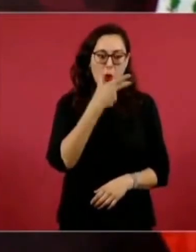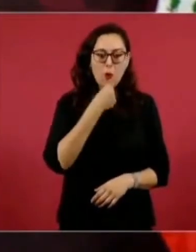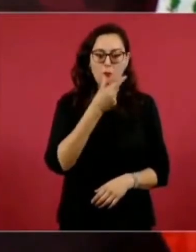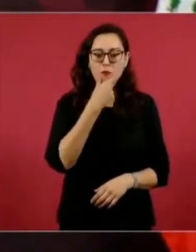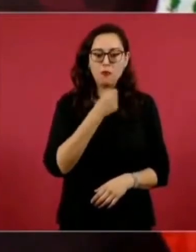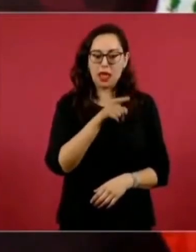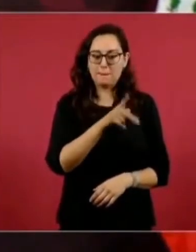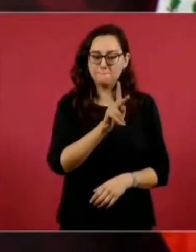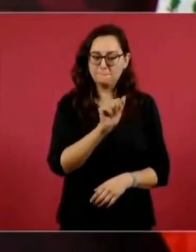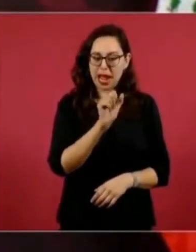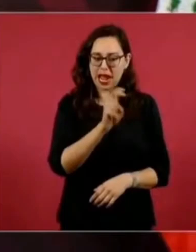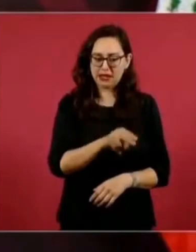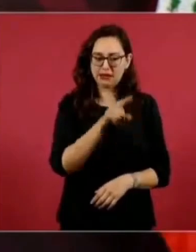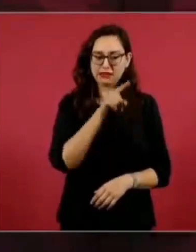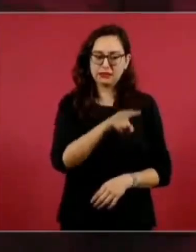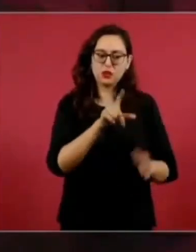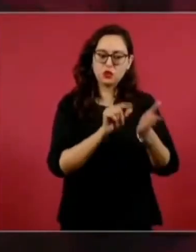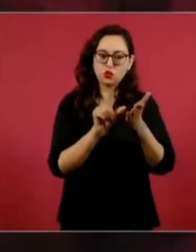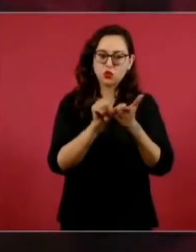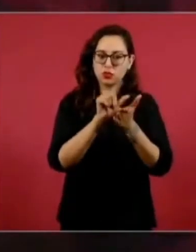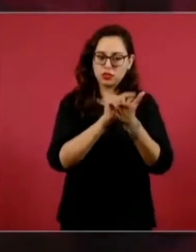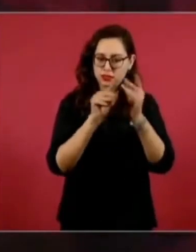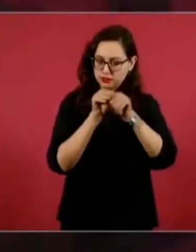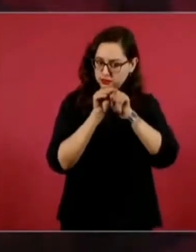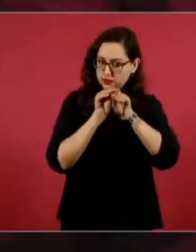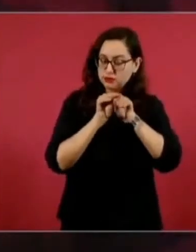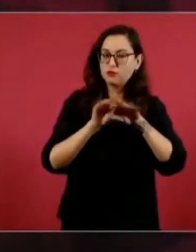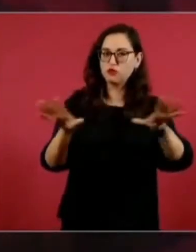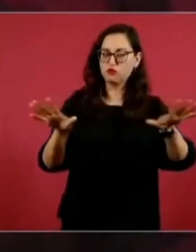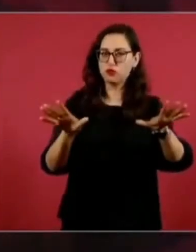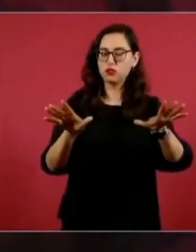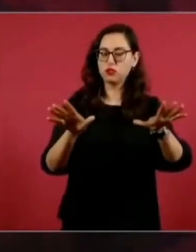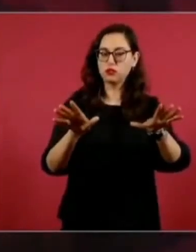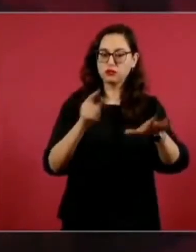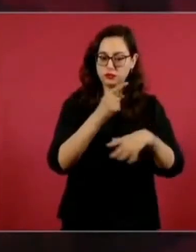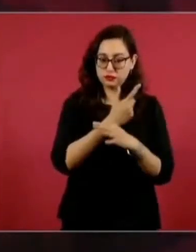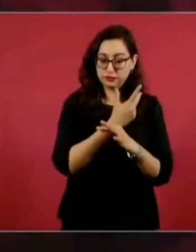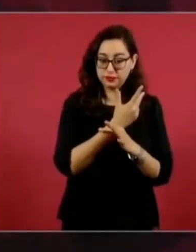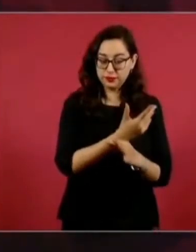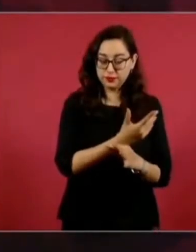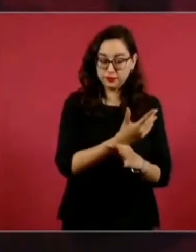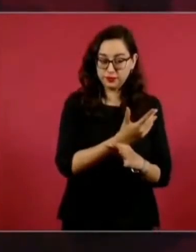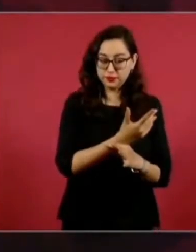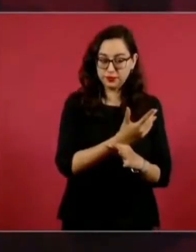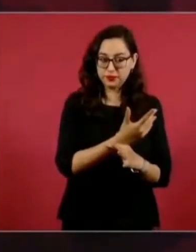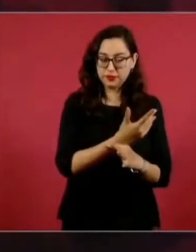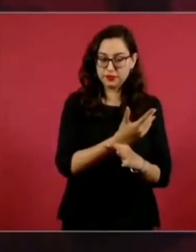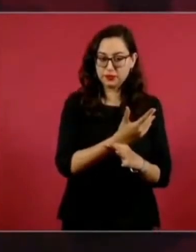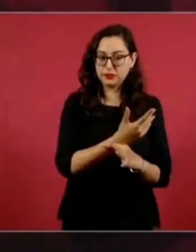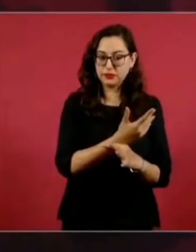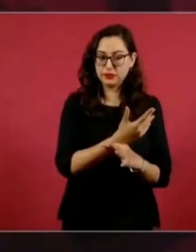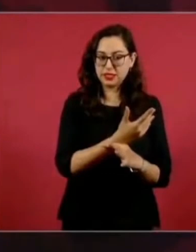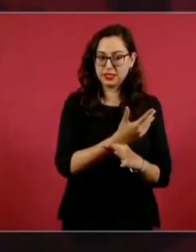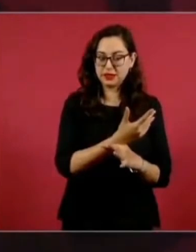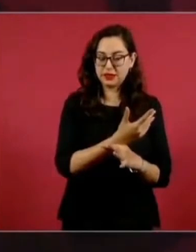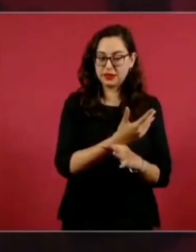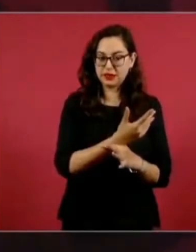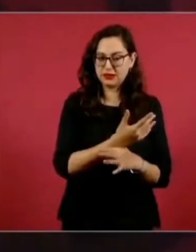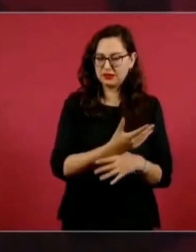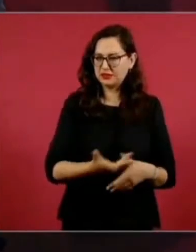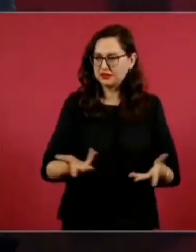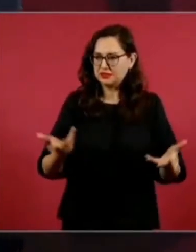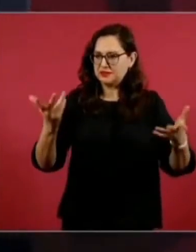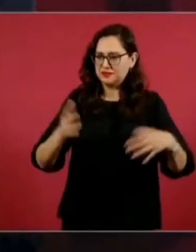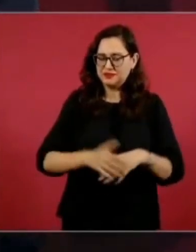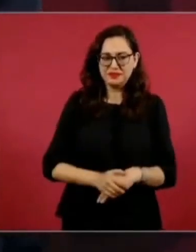Twitter culpando a Claudio X. González.